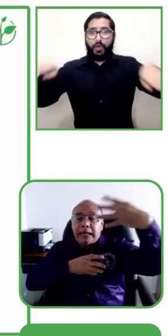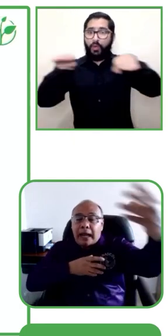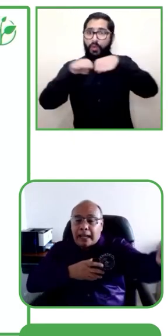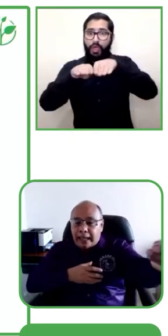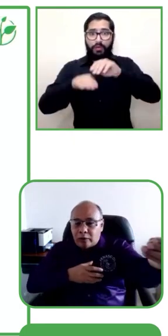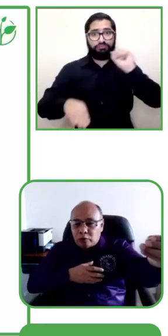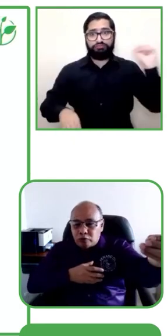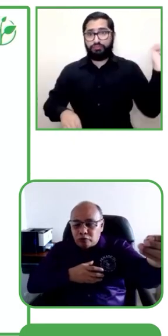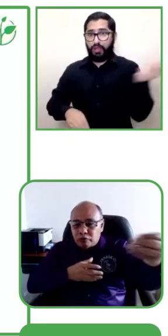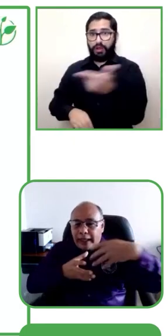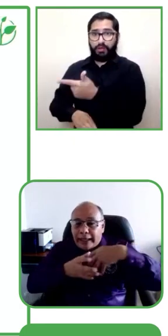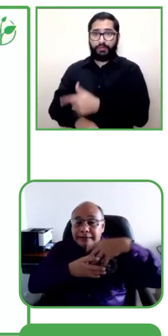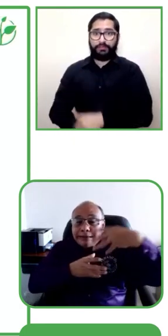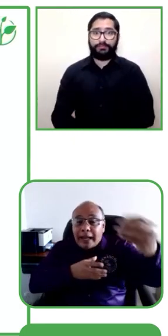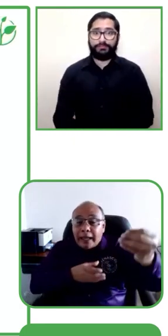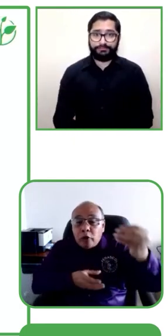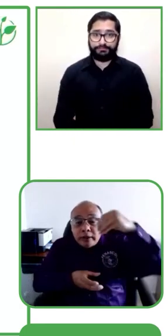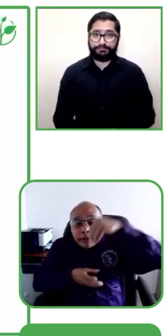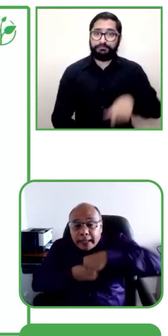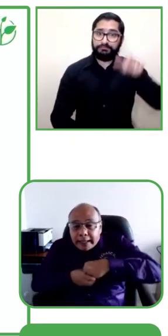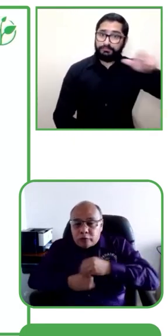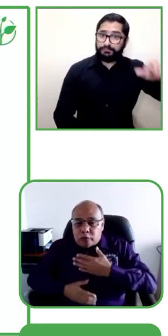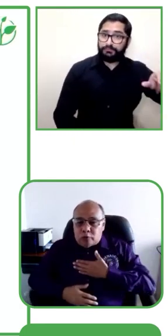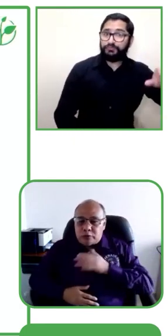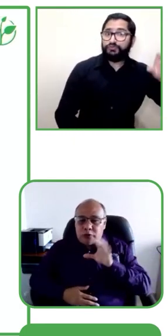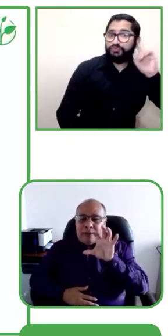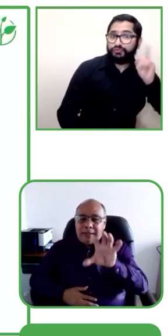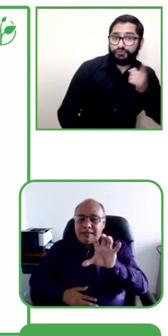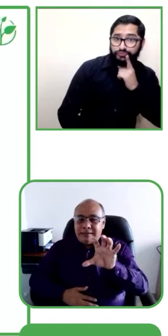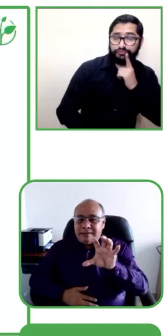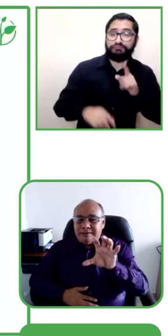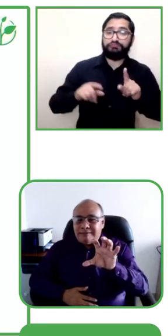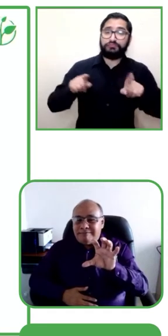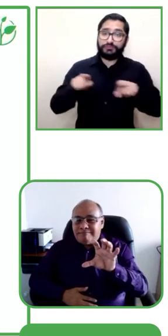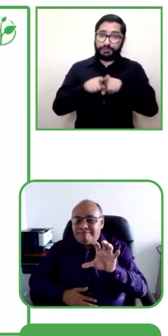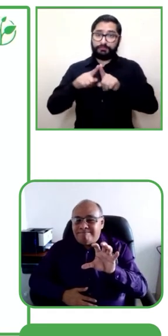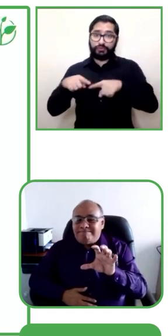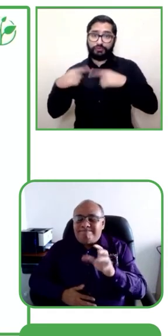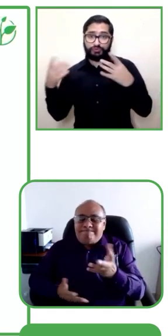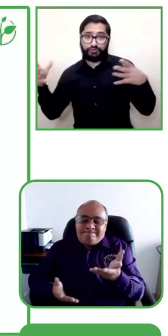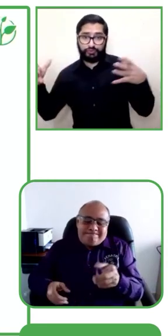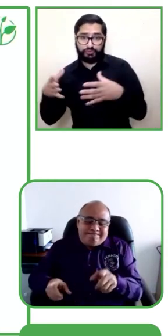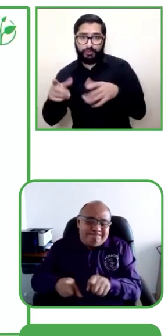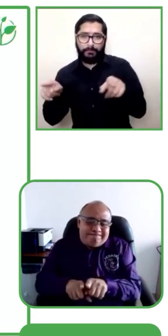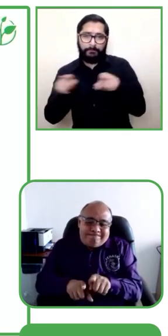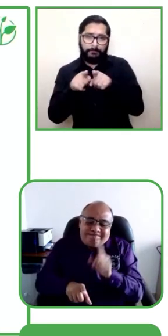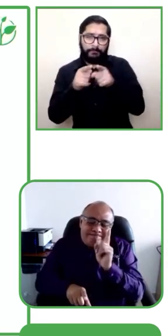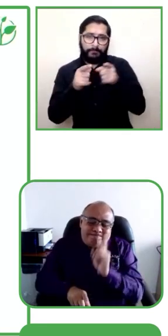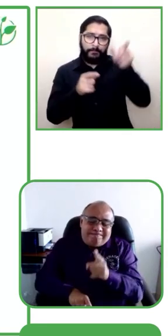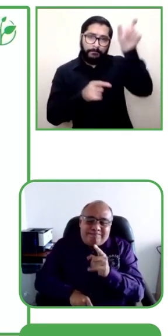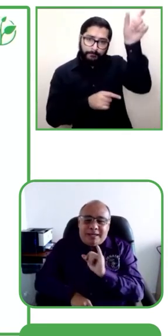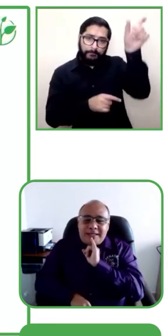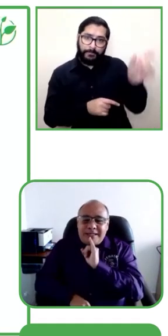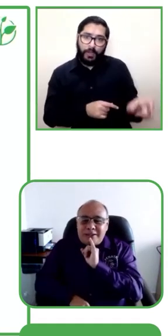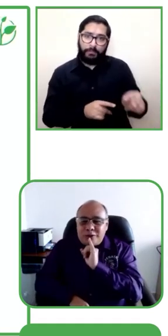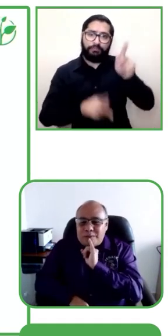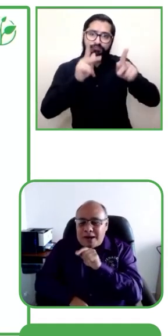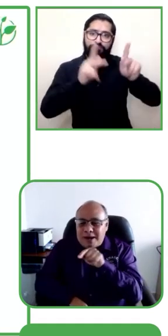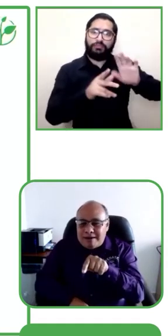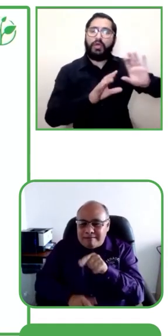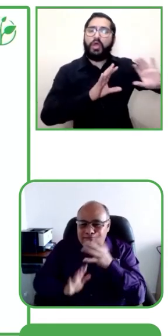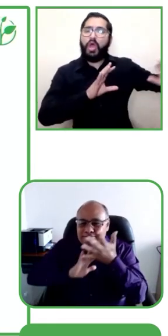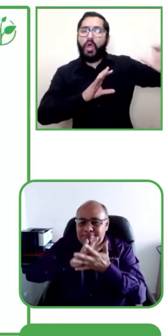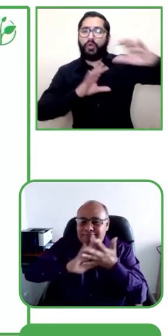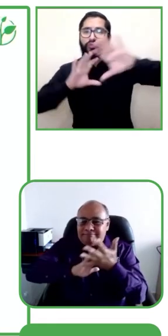somos prácticamente extranjeros en nuestra propia tierra, ¿cierto? En nuestro propio país. Entonces